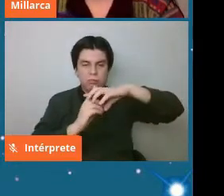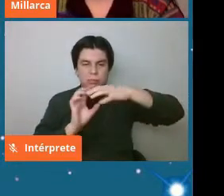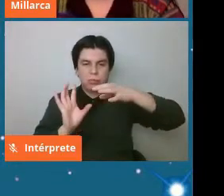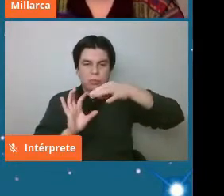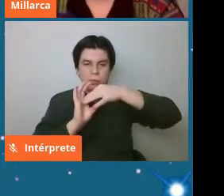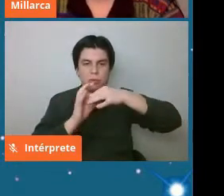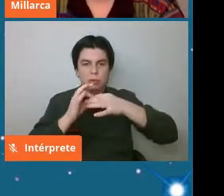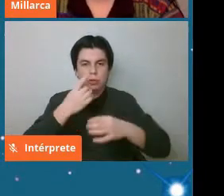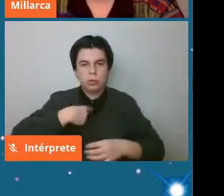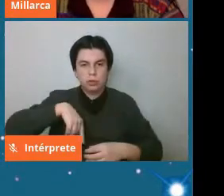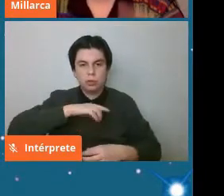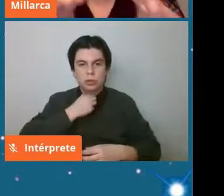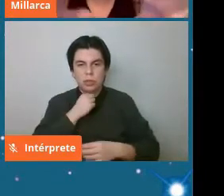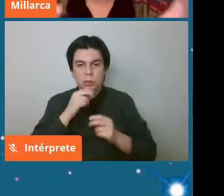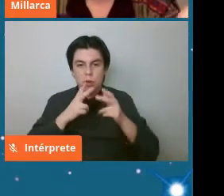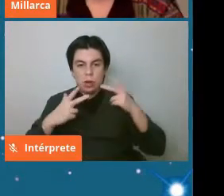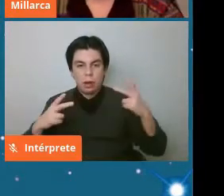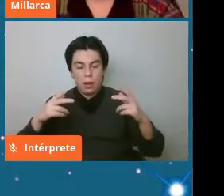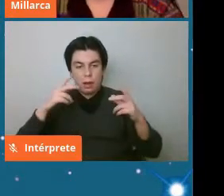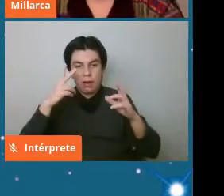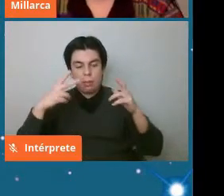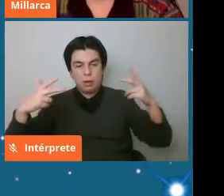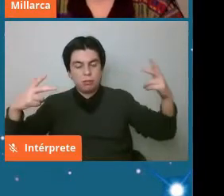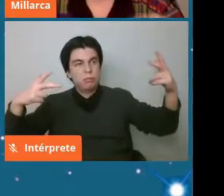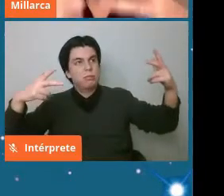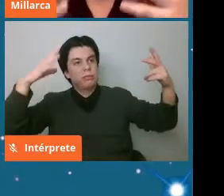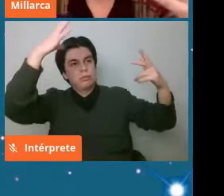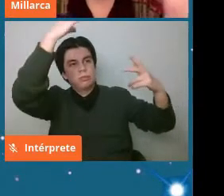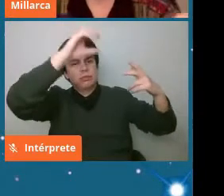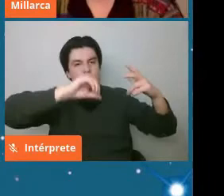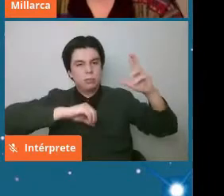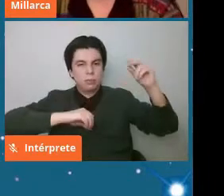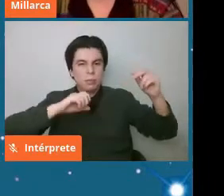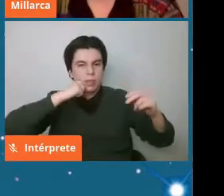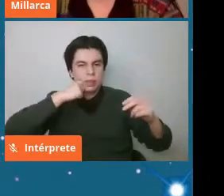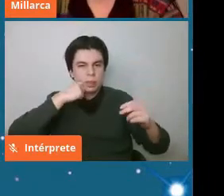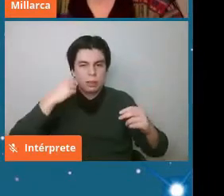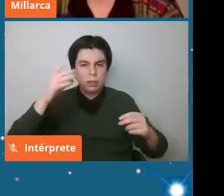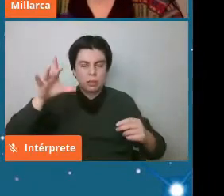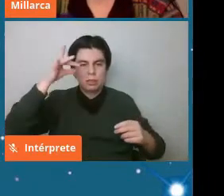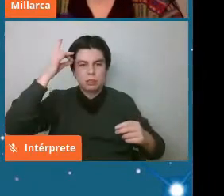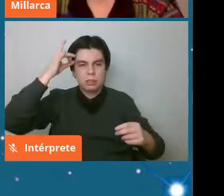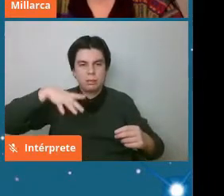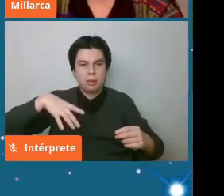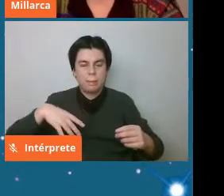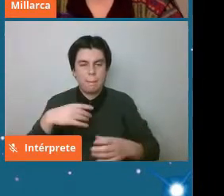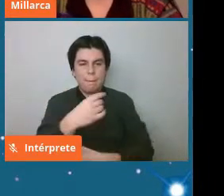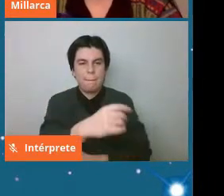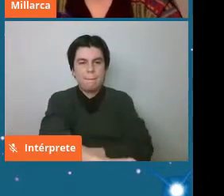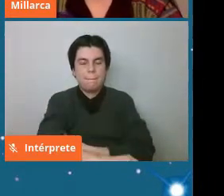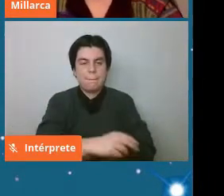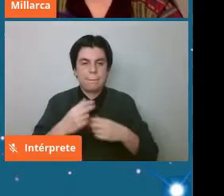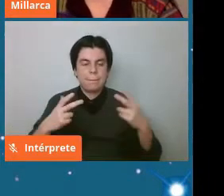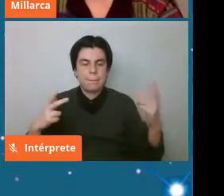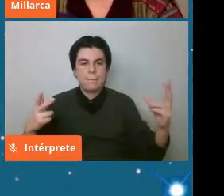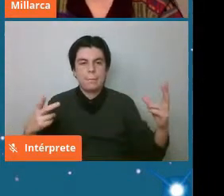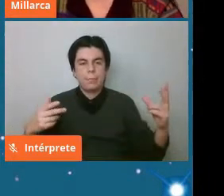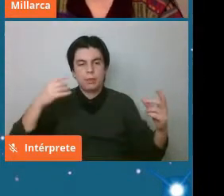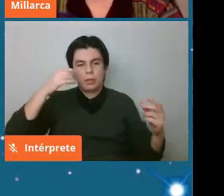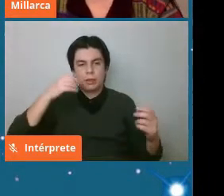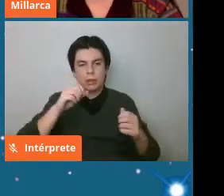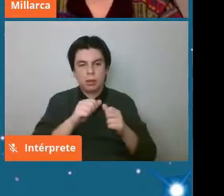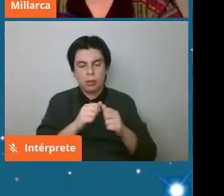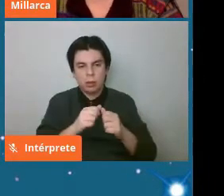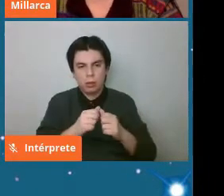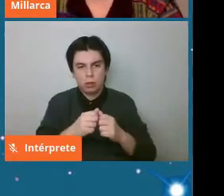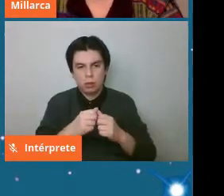pero cuando están entonces ubicadas a cierta distancia lo que nos hace posible es determinar ciertos parámetros para poder